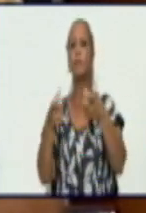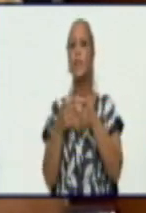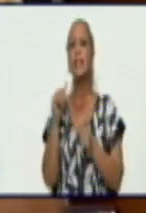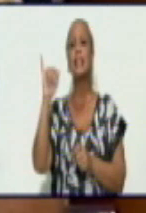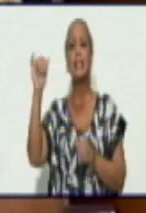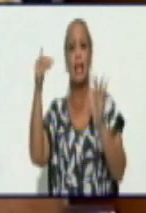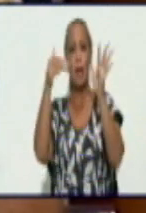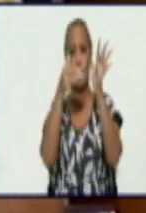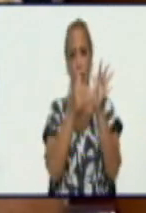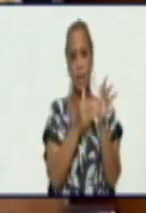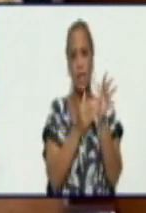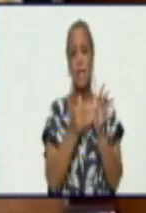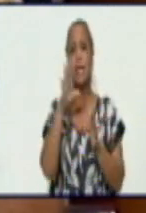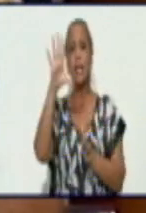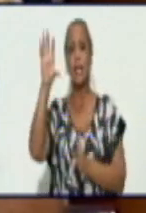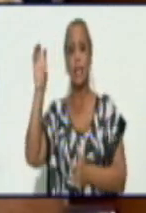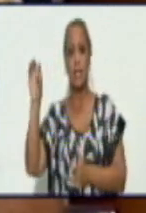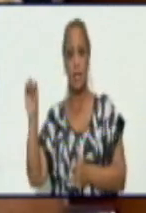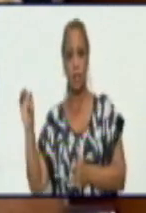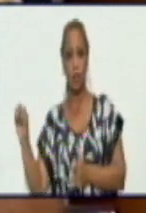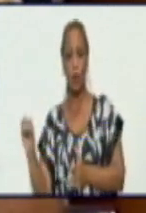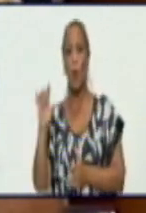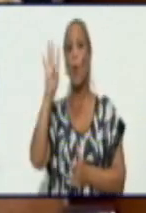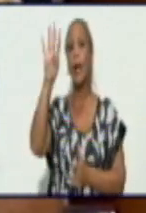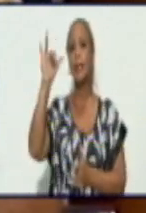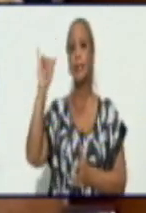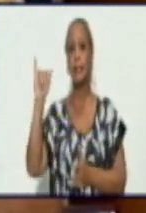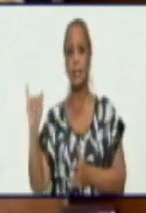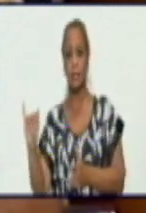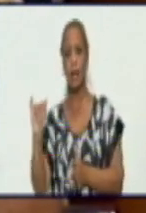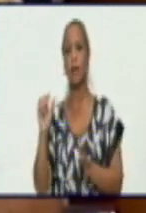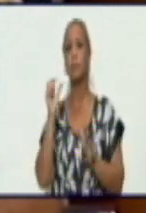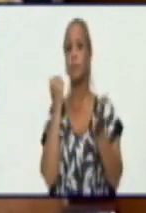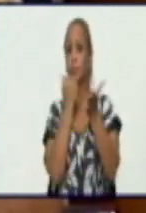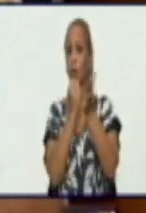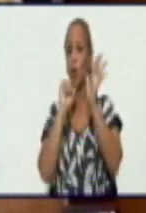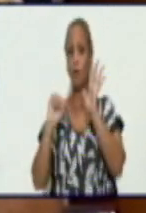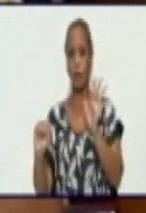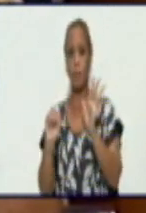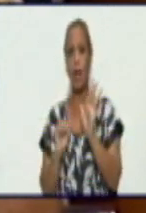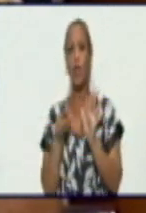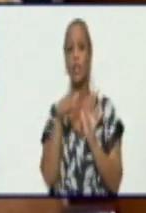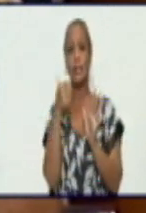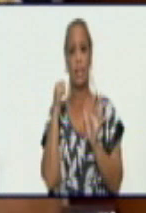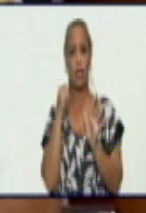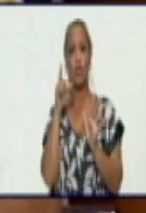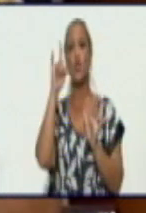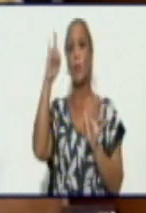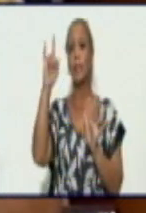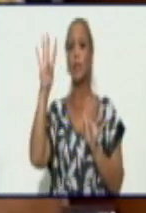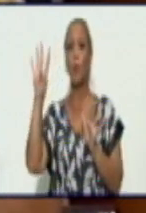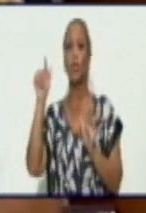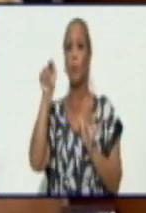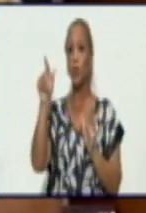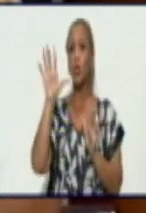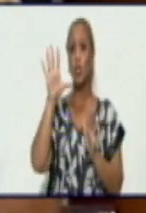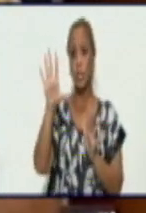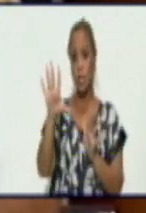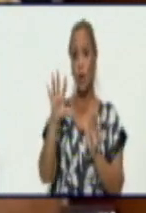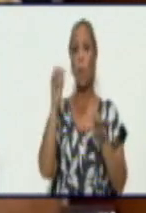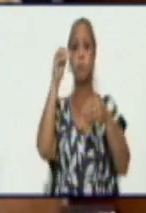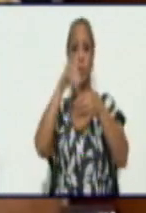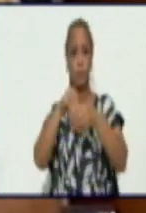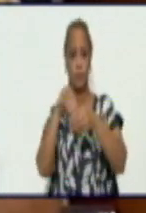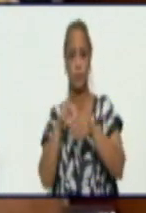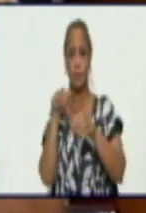.546 casos confirmados. De ellos, el 94.5 son autóctonos. Eso representa una cifra